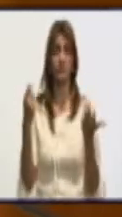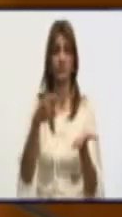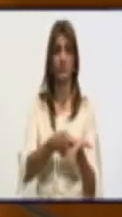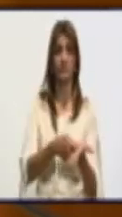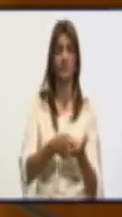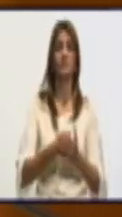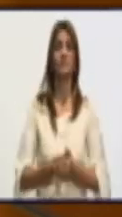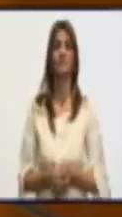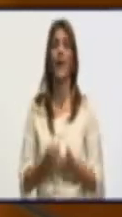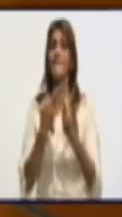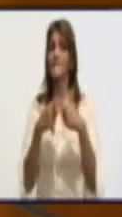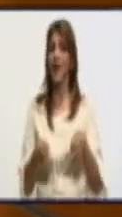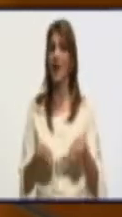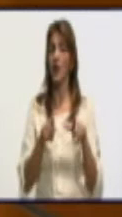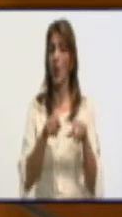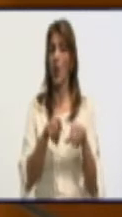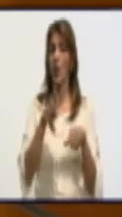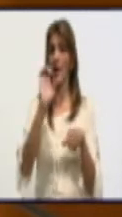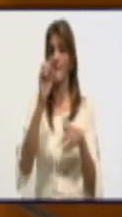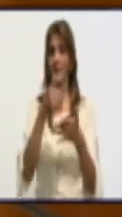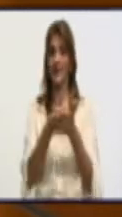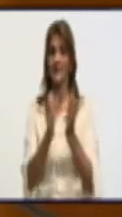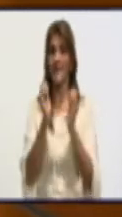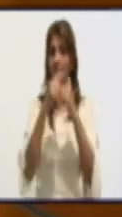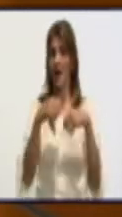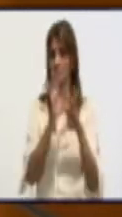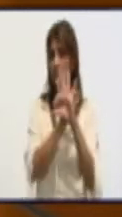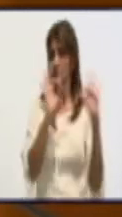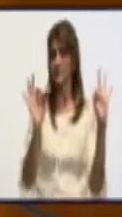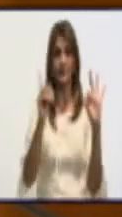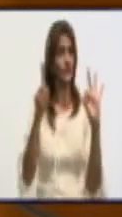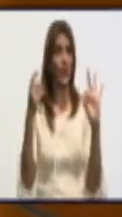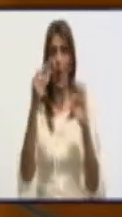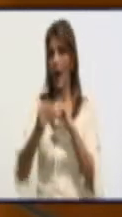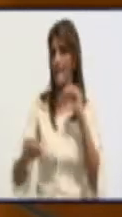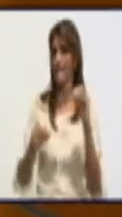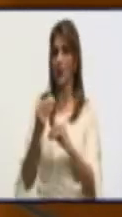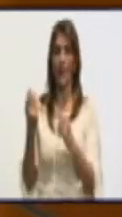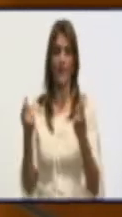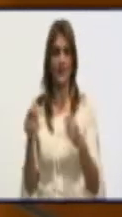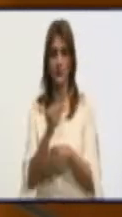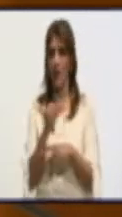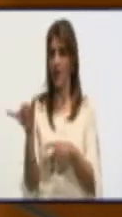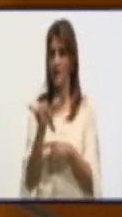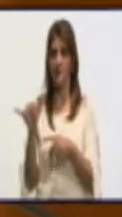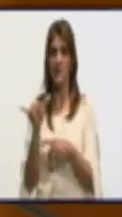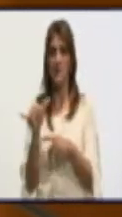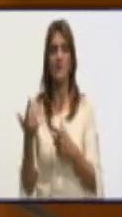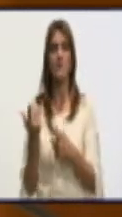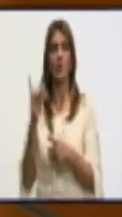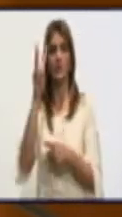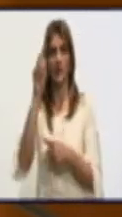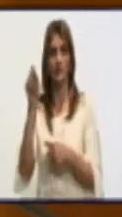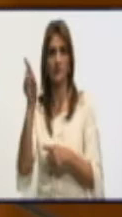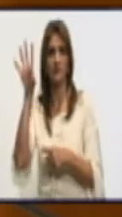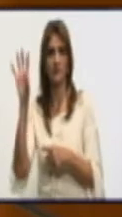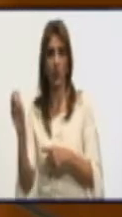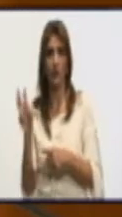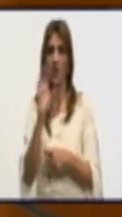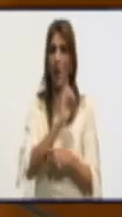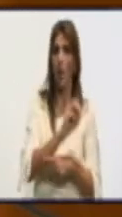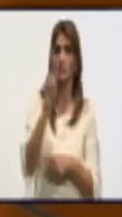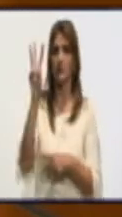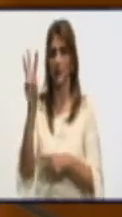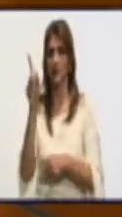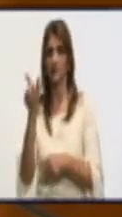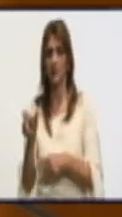aun cuando la harina multiplicó su costo o su precio de valor inicial nueve veces, se decidió por el país no modificar el precio del pan